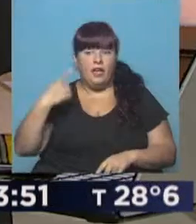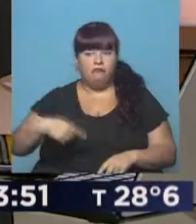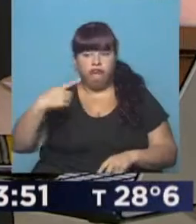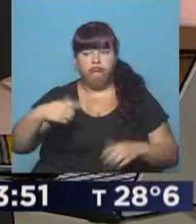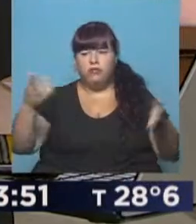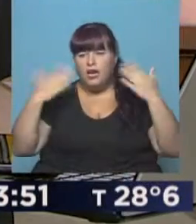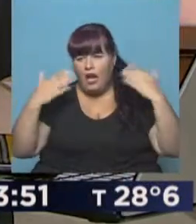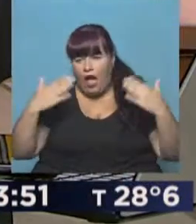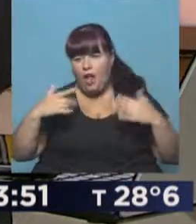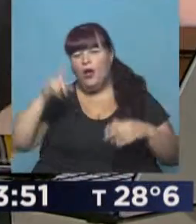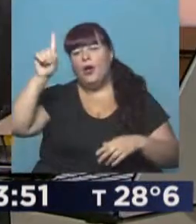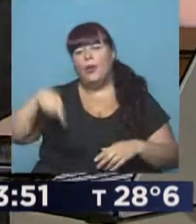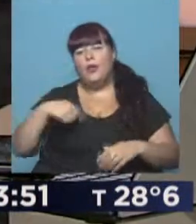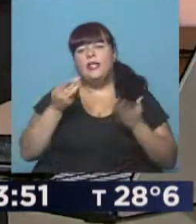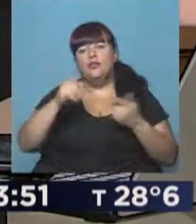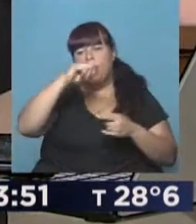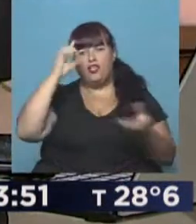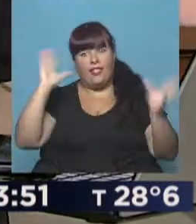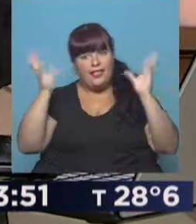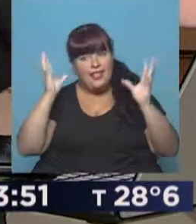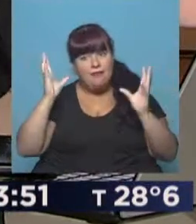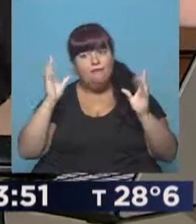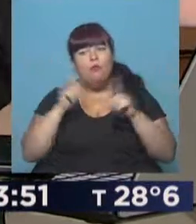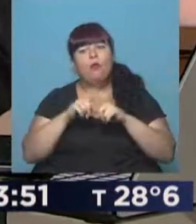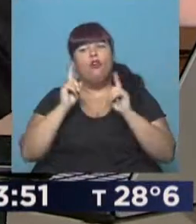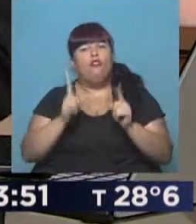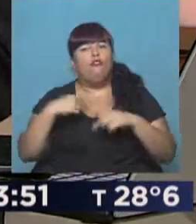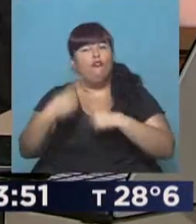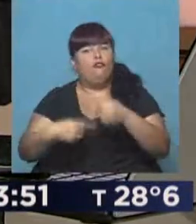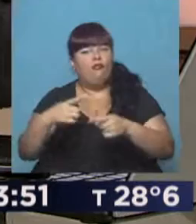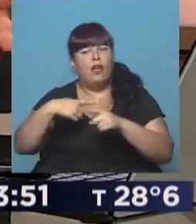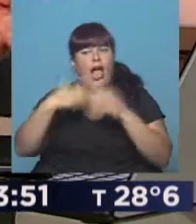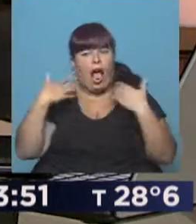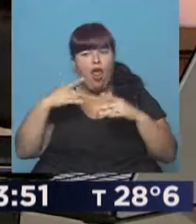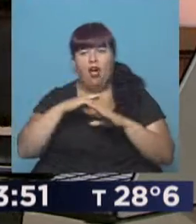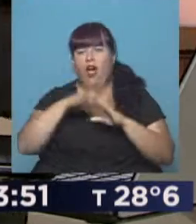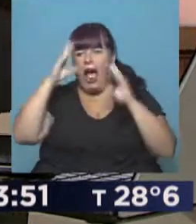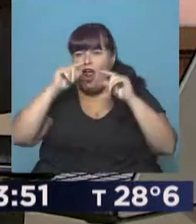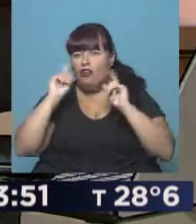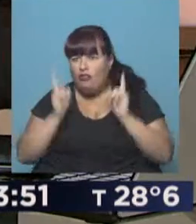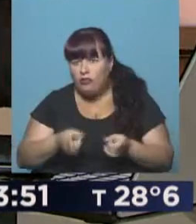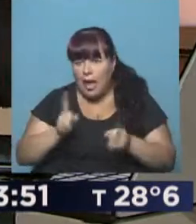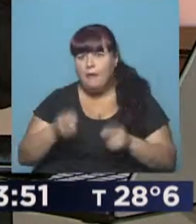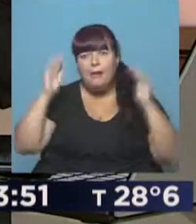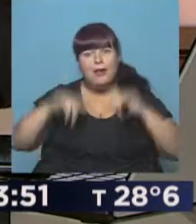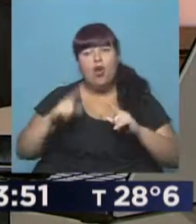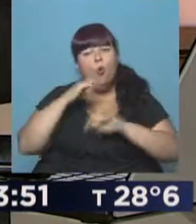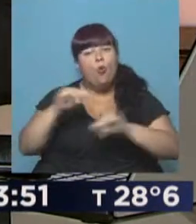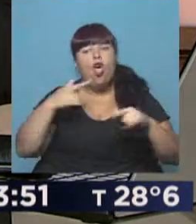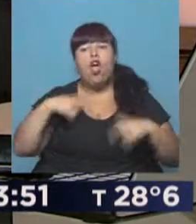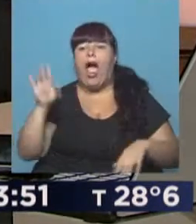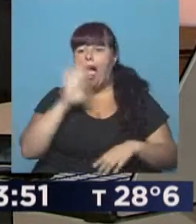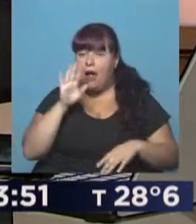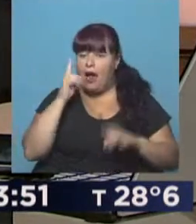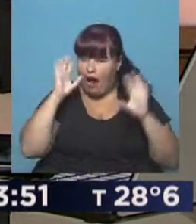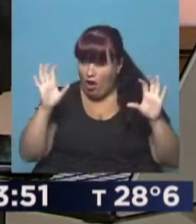Muchísimo calor han llevado al servicio meteorológico porque son sostenidas, las temperaturas no bajan durante la noche tampoco. El alerta amarillo para tener en cuenta